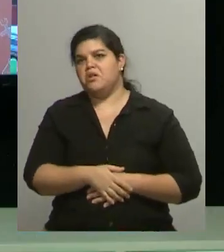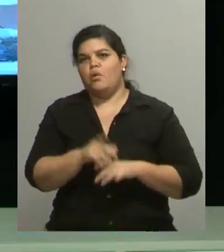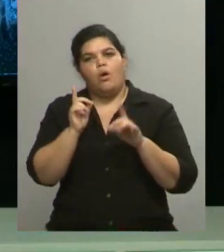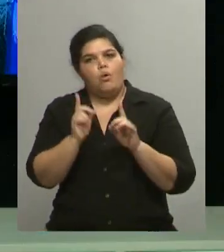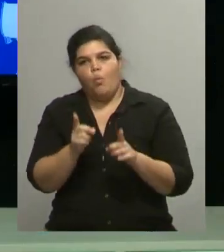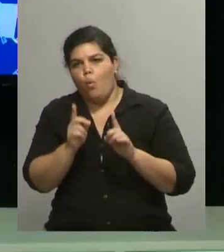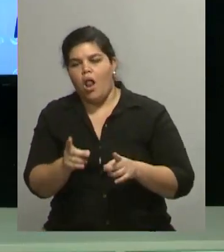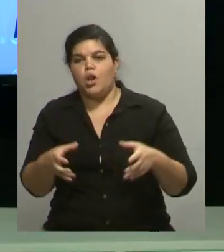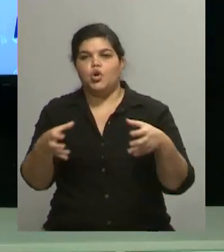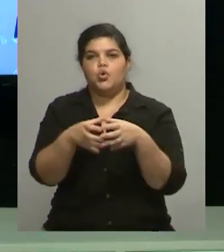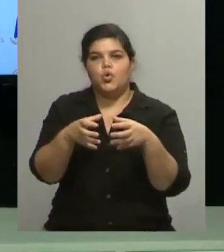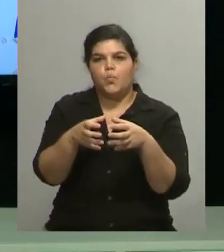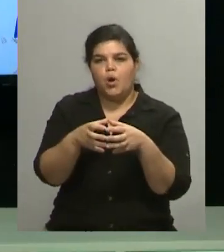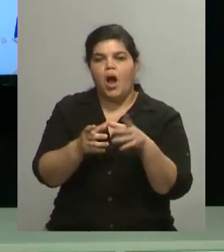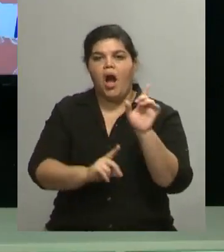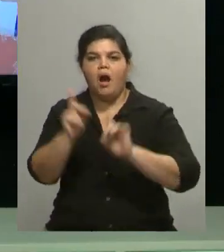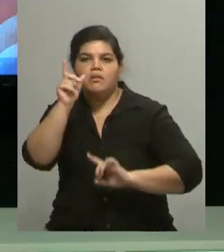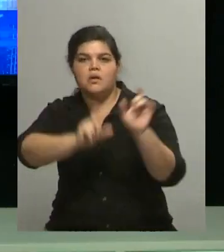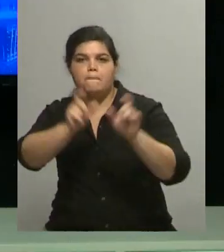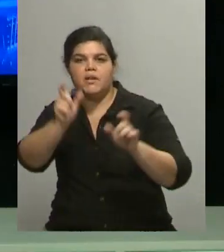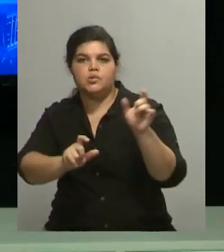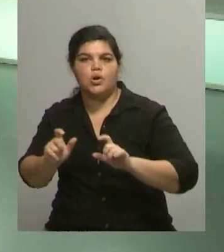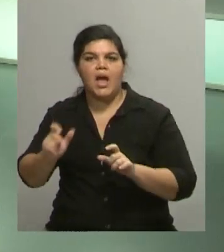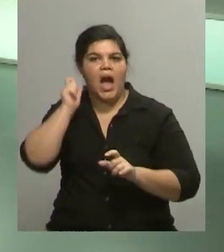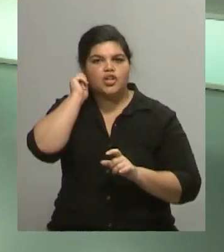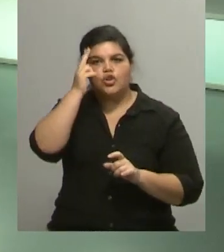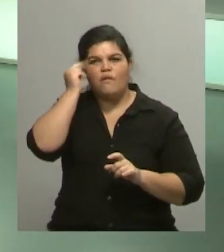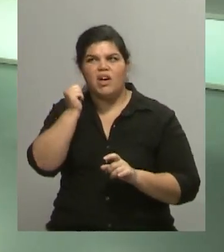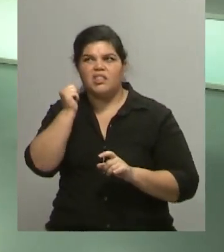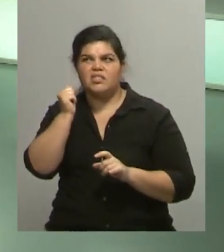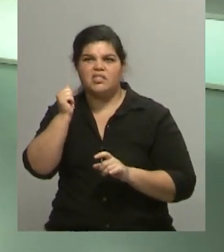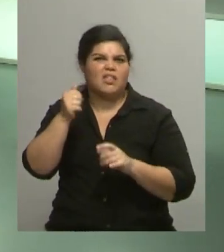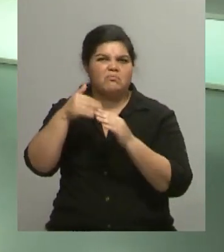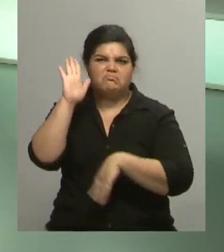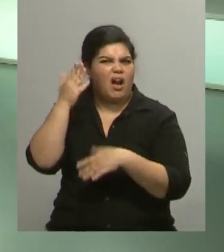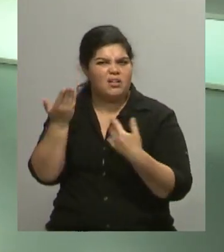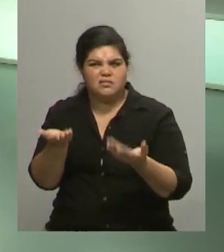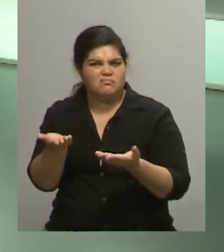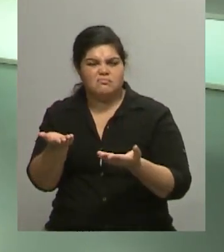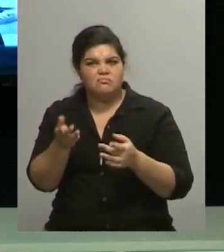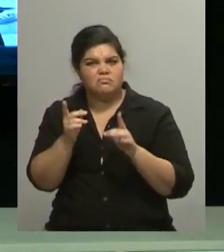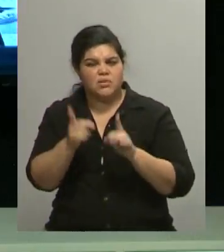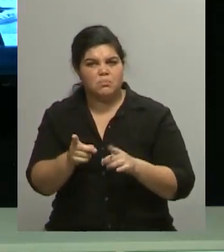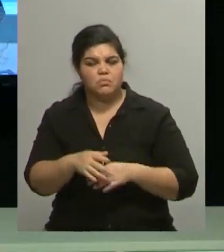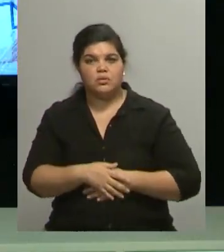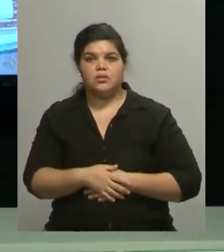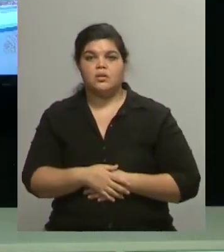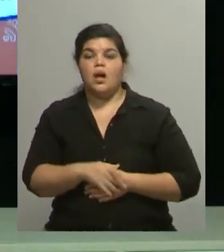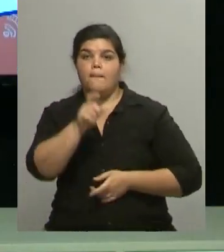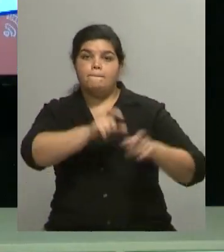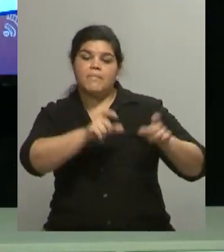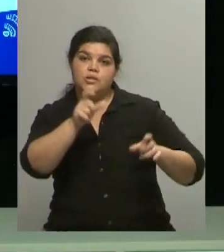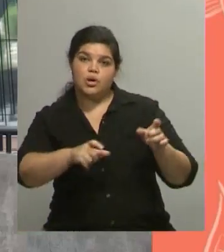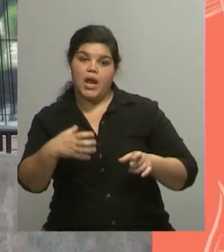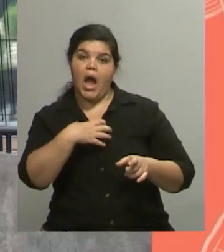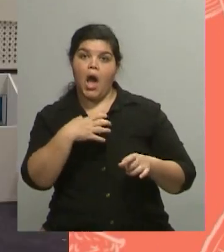personas de 90 y pico de años que están cursando, personas que casi desde que empezó el programa de Aula